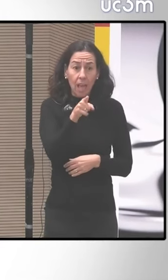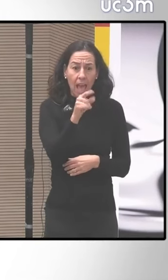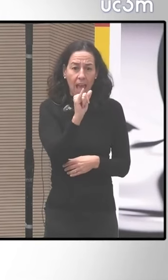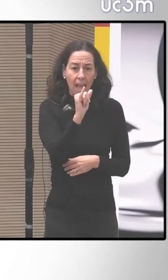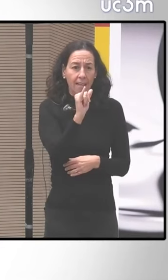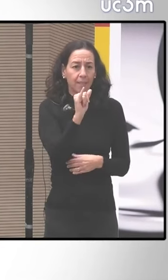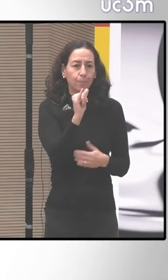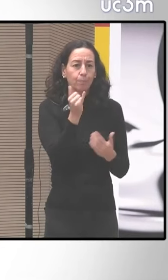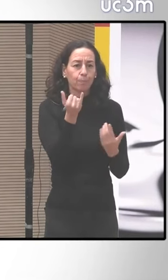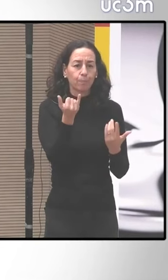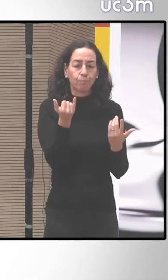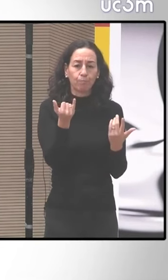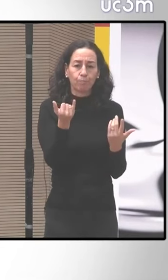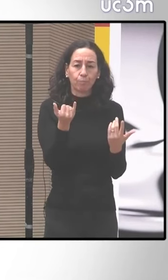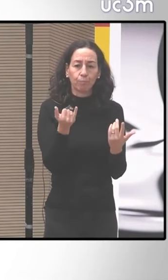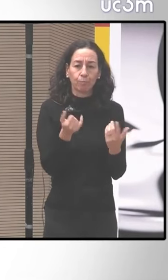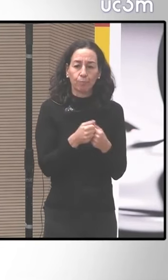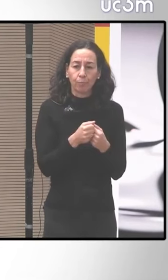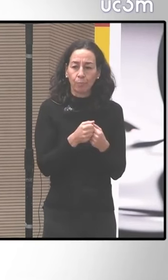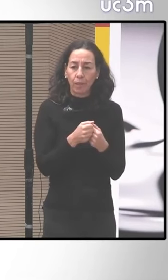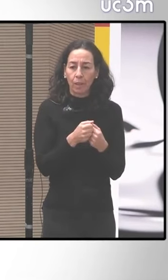las dimensiones